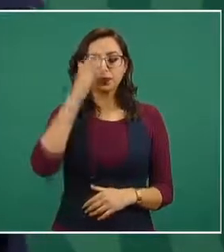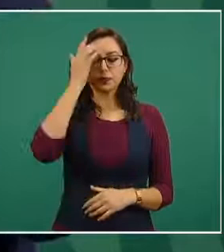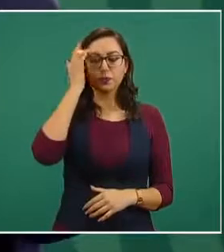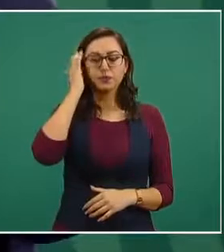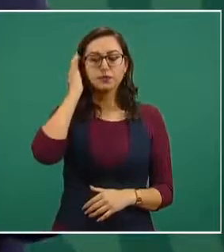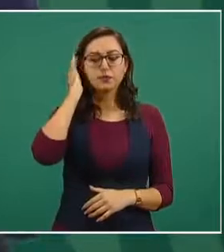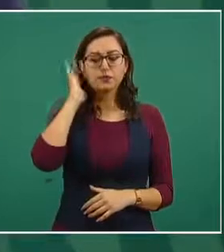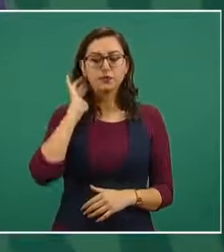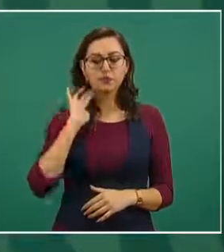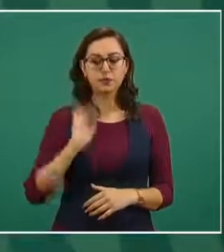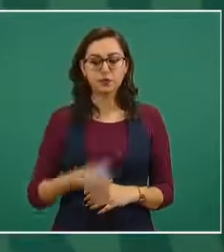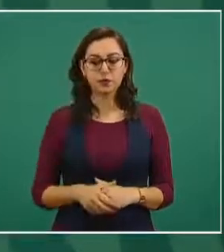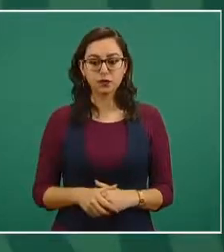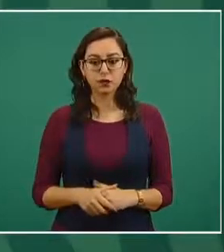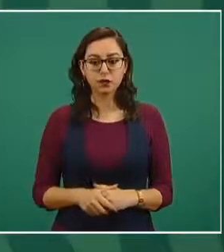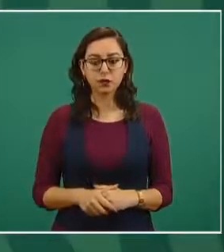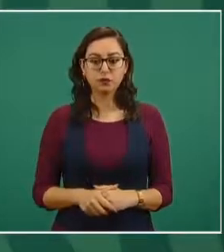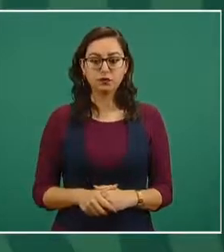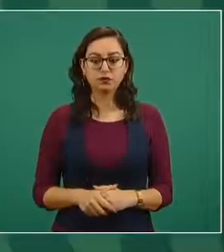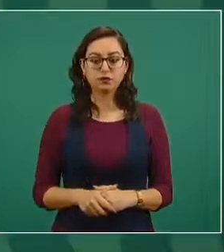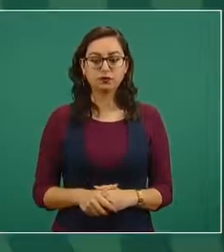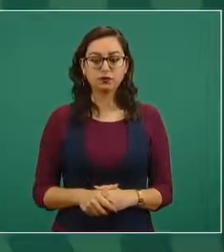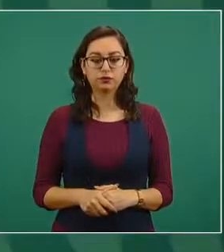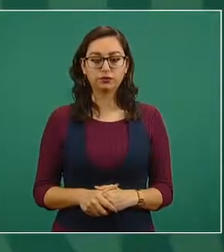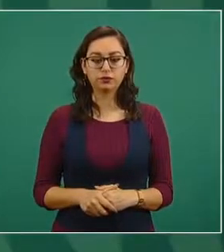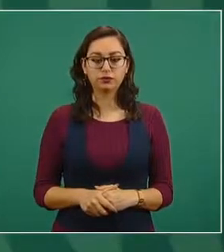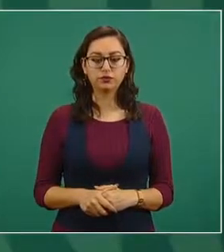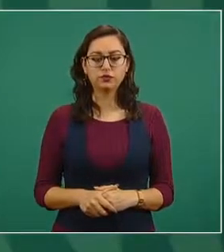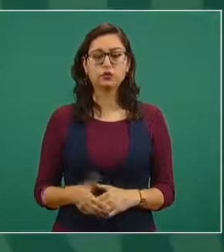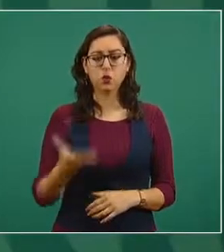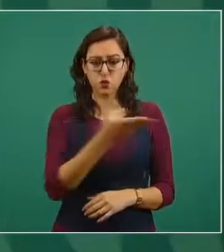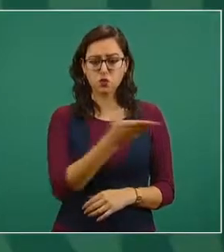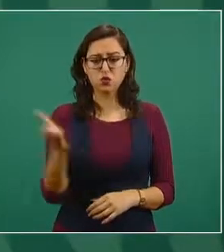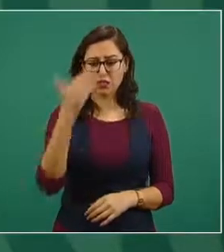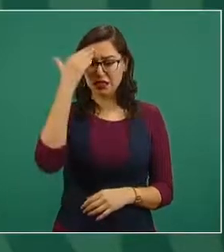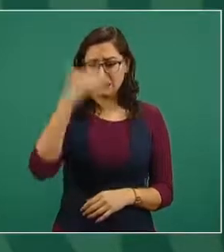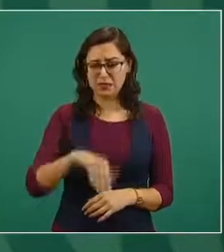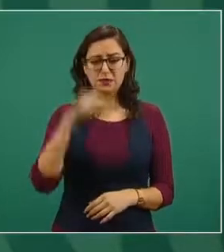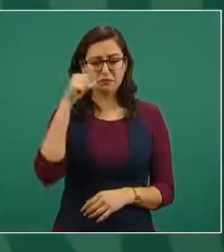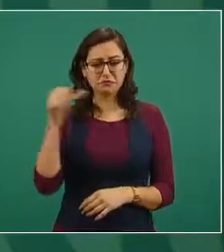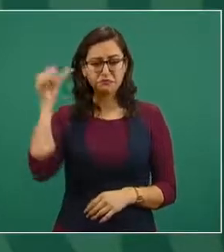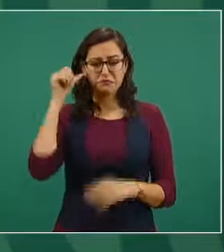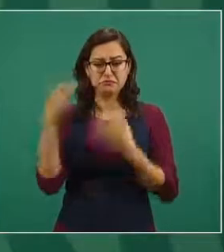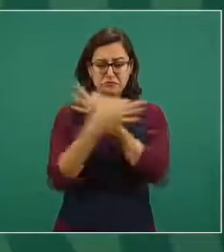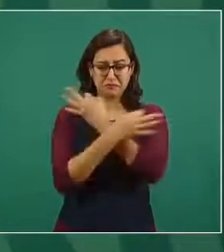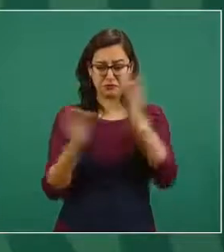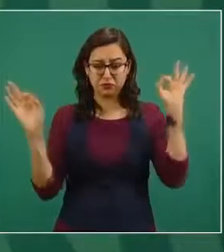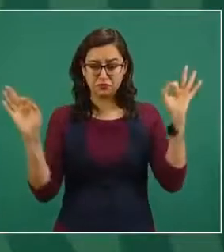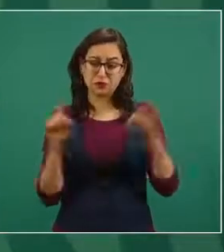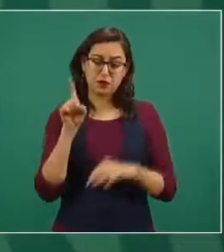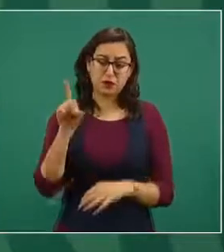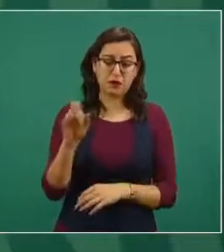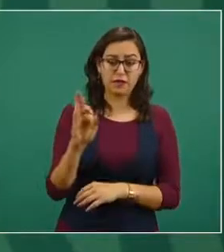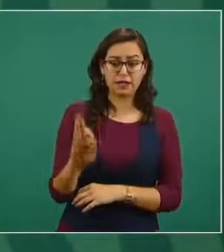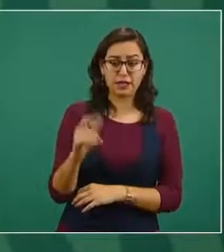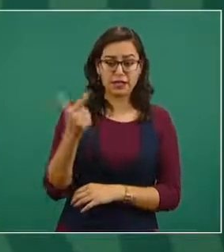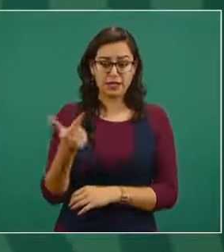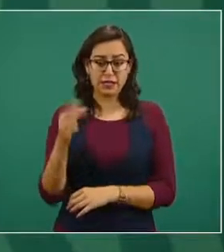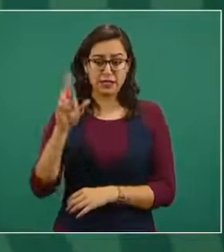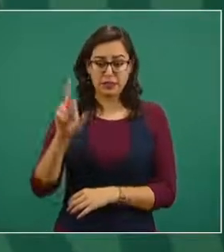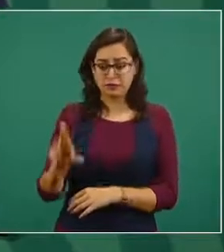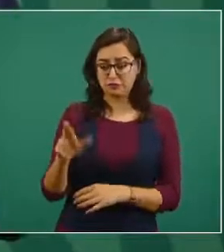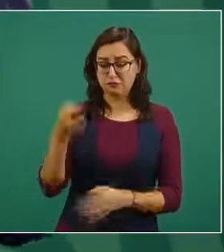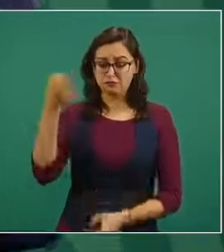fiscalía tomó la resolución de